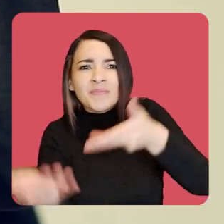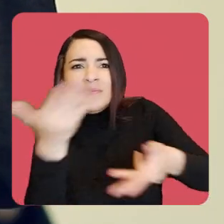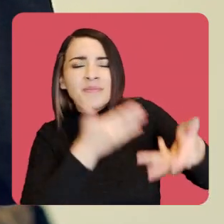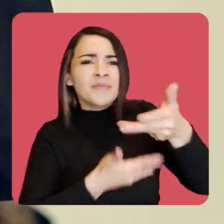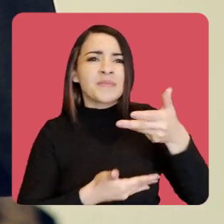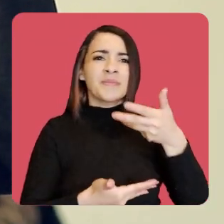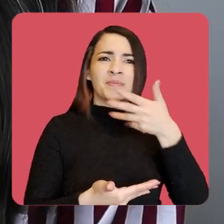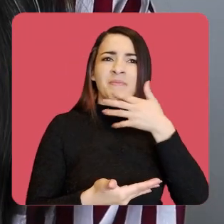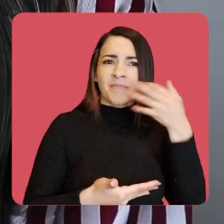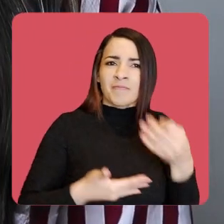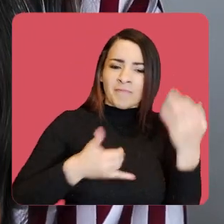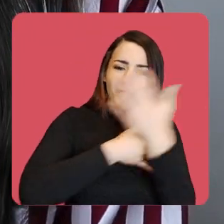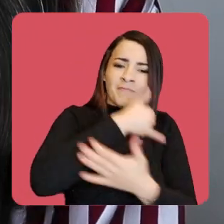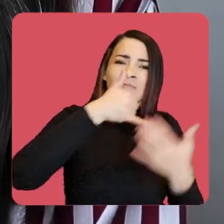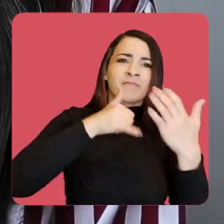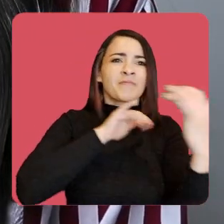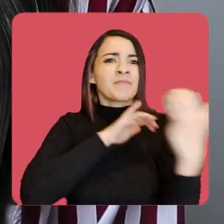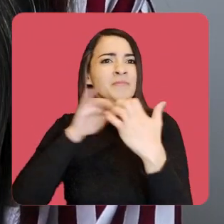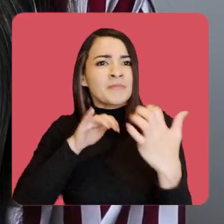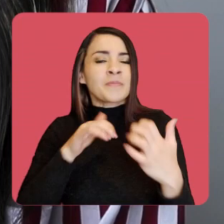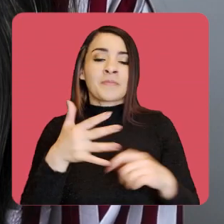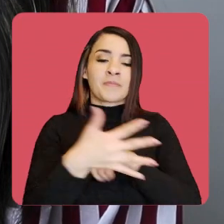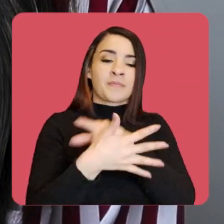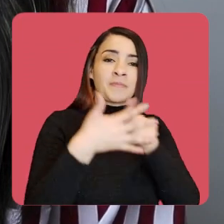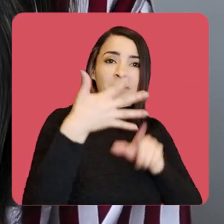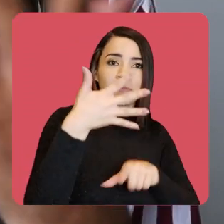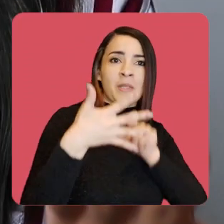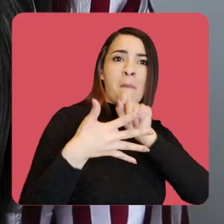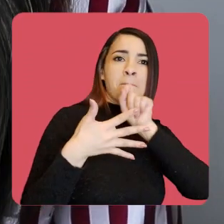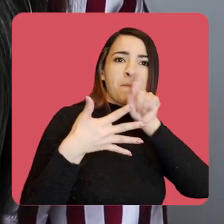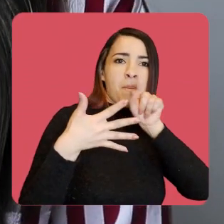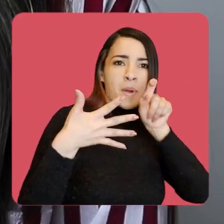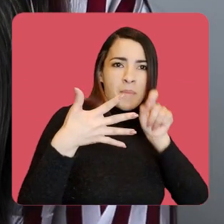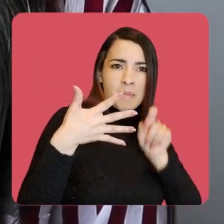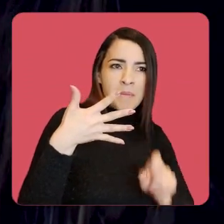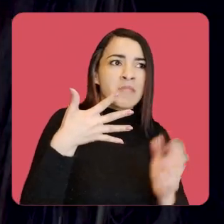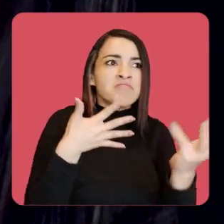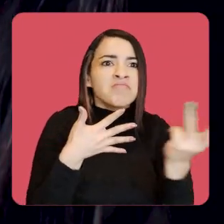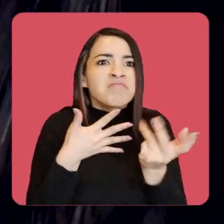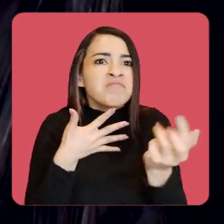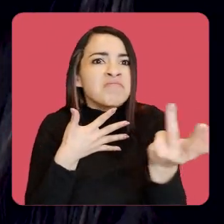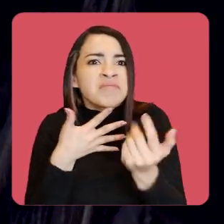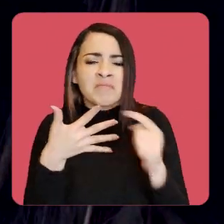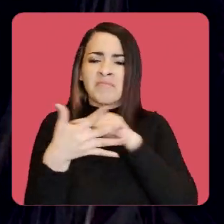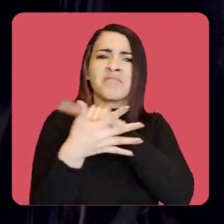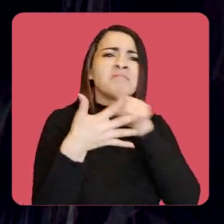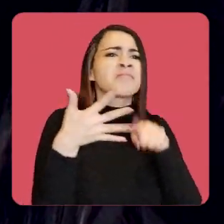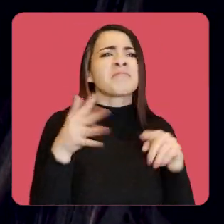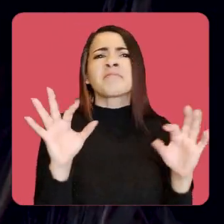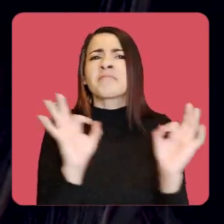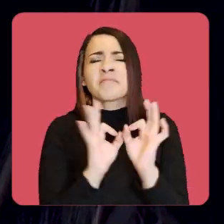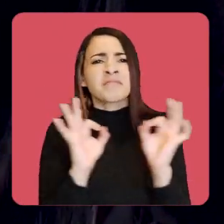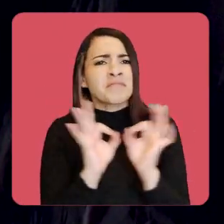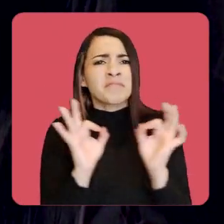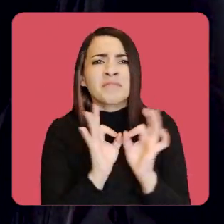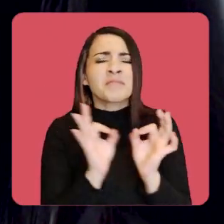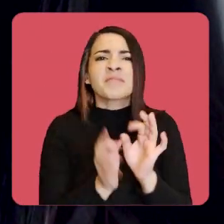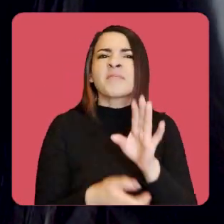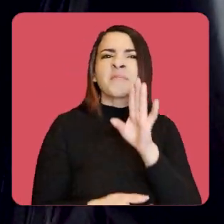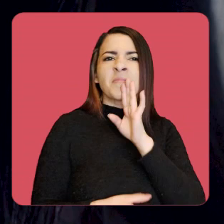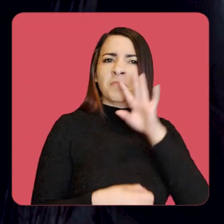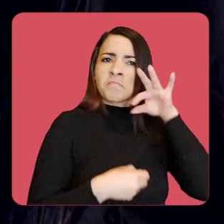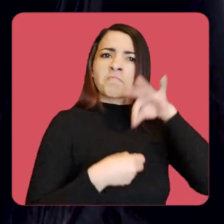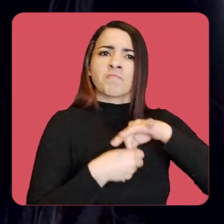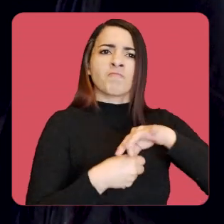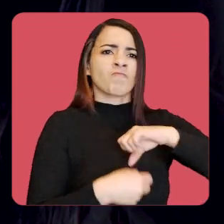conflicto armado, vamos a tener cinco preguntas para conocer la realidad, cinco preguntas muy sencillas, quienes van a votar son